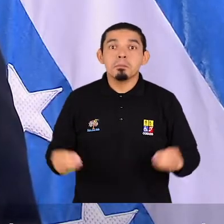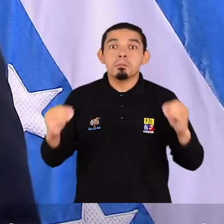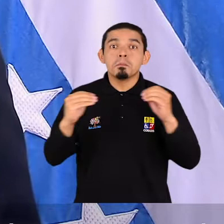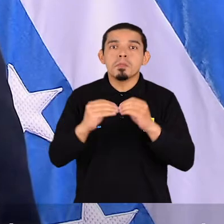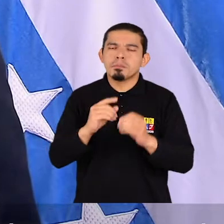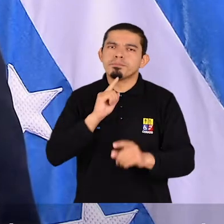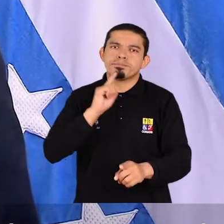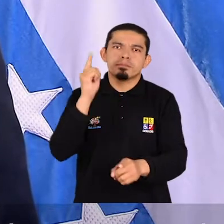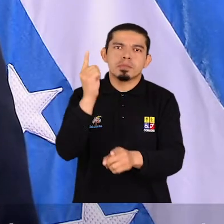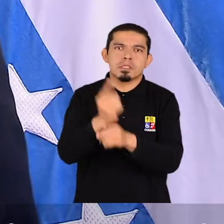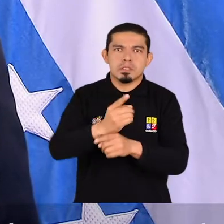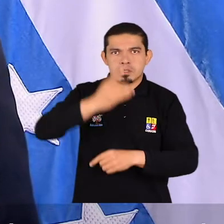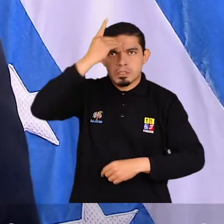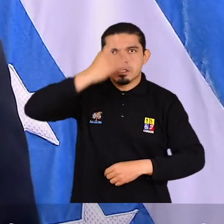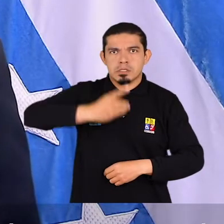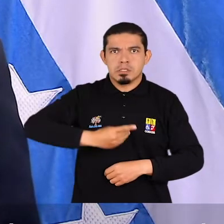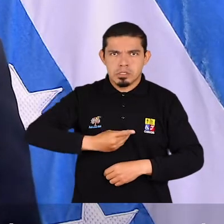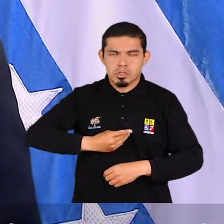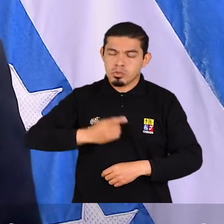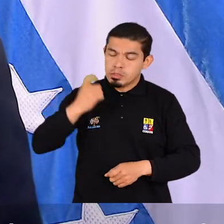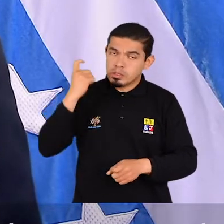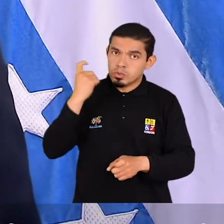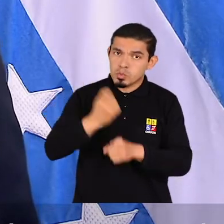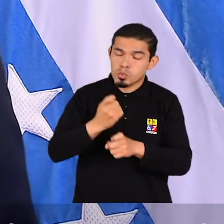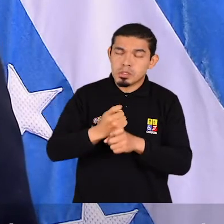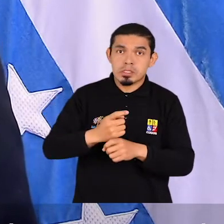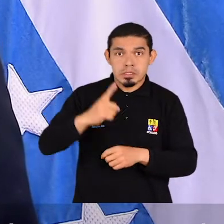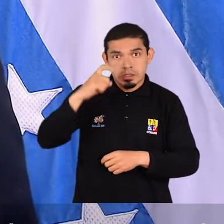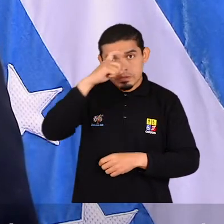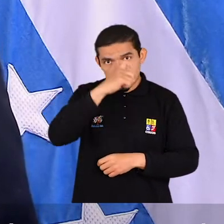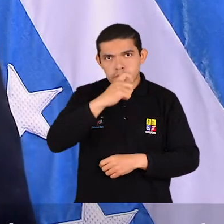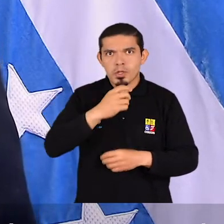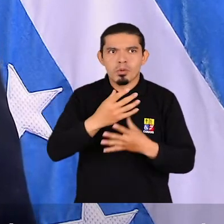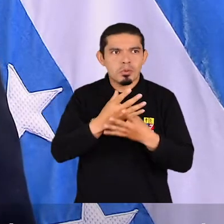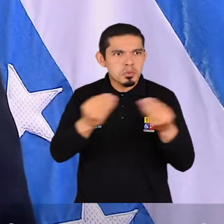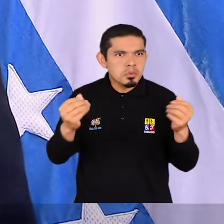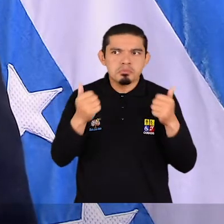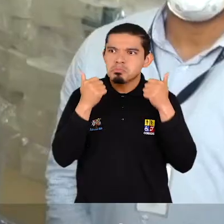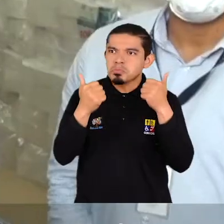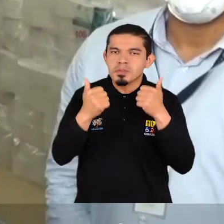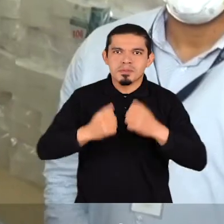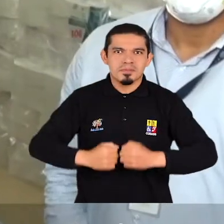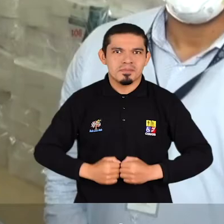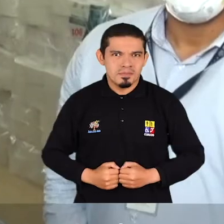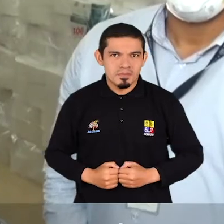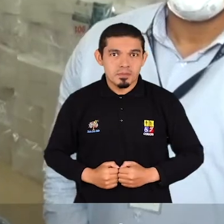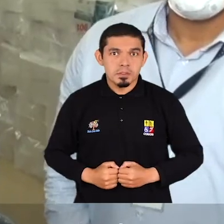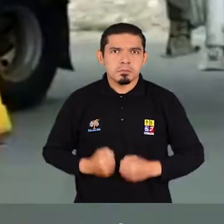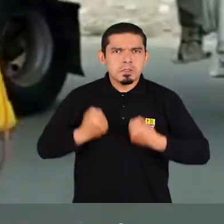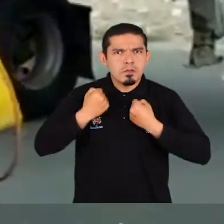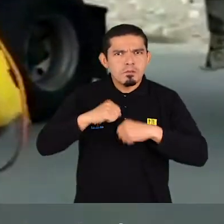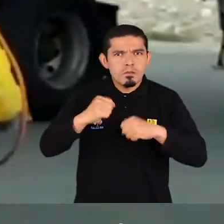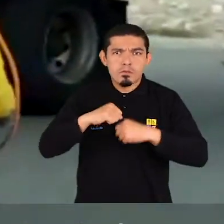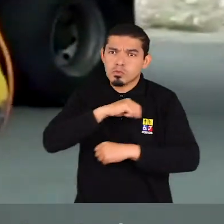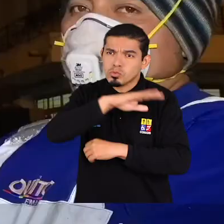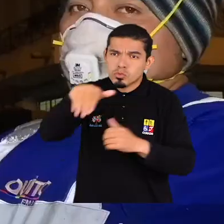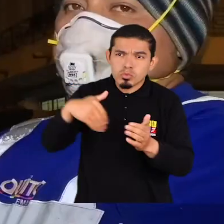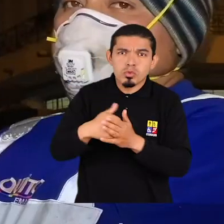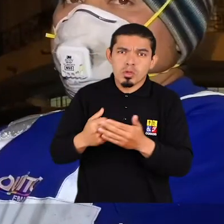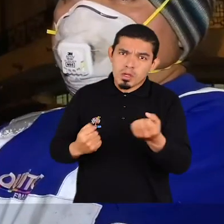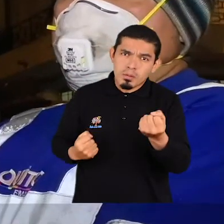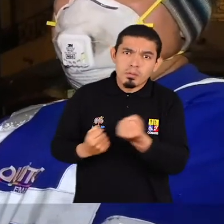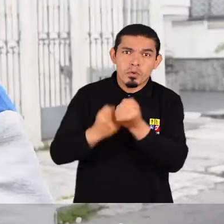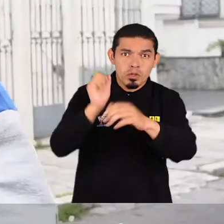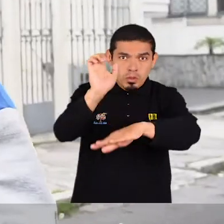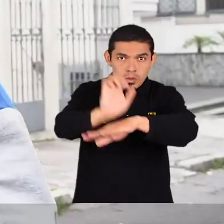que, si bien es cierto, las decisiones tomadas han sido duras, están dando los resultados esperados. Es mucho lo que estamos haciendo entre todos por nuestro país.